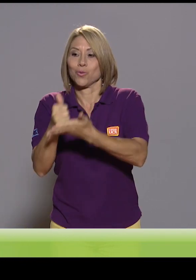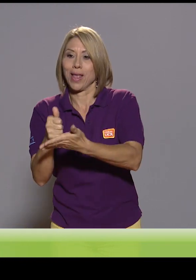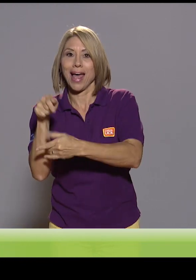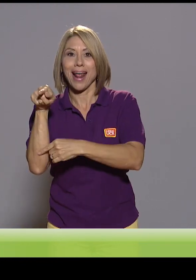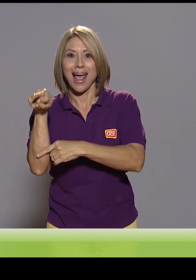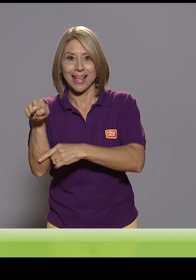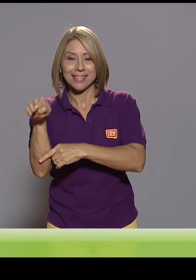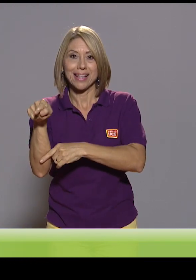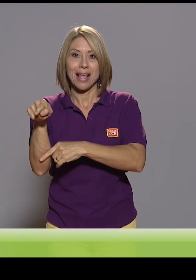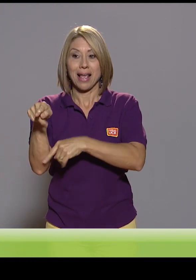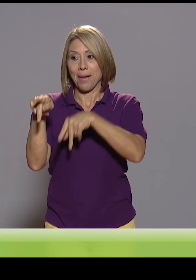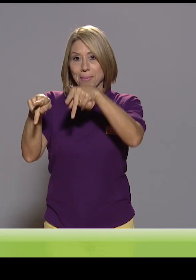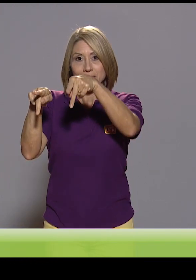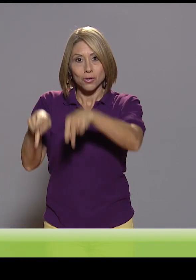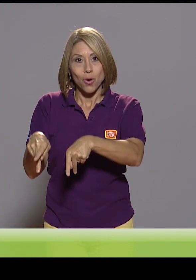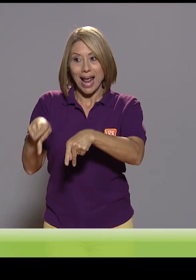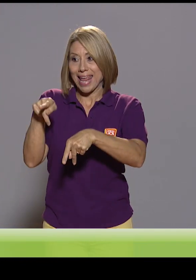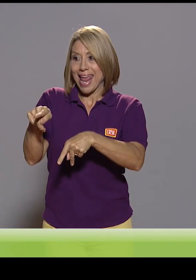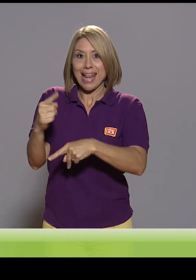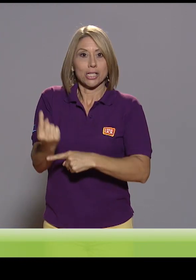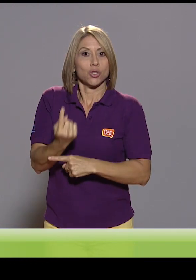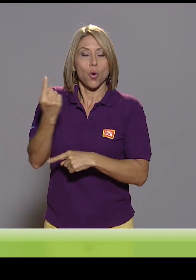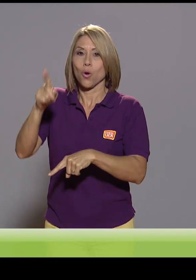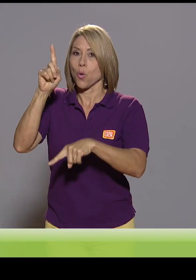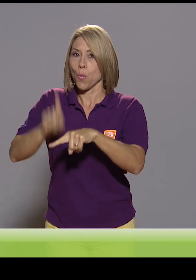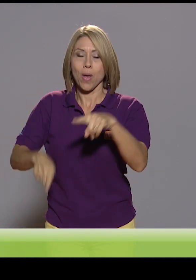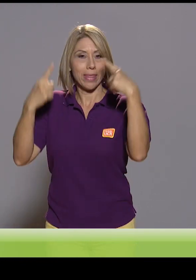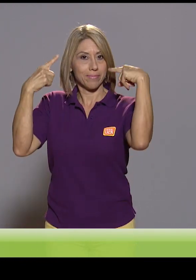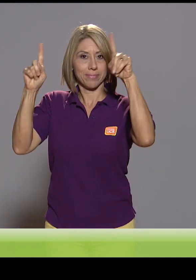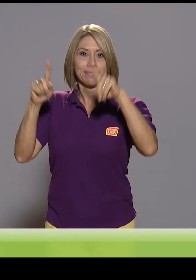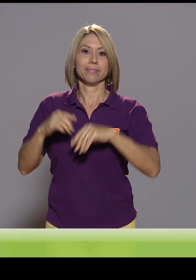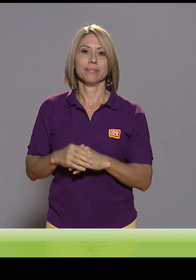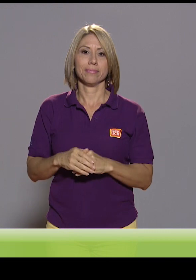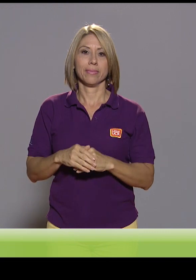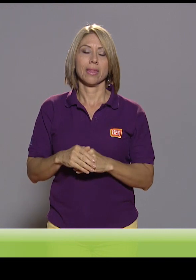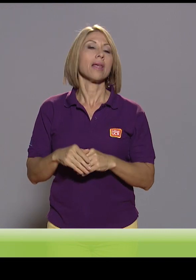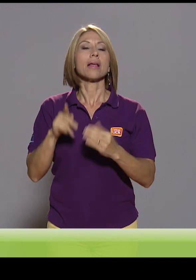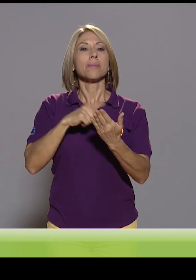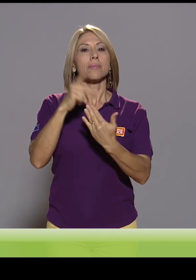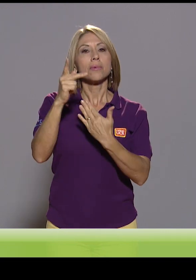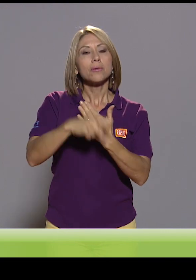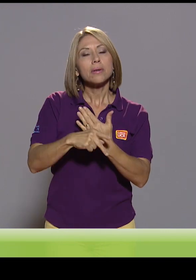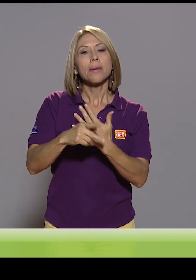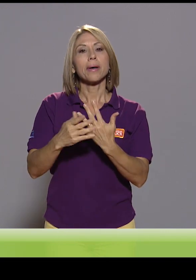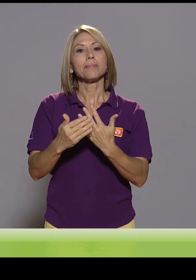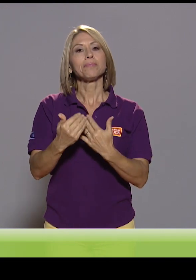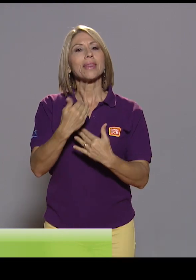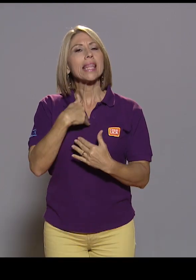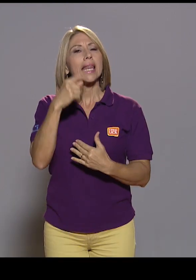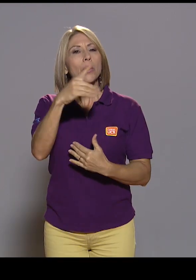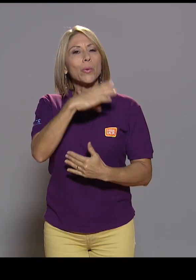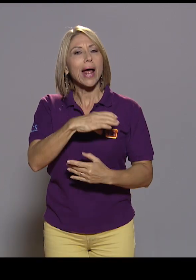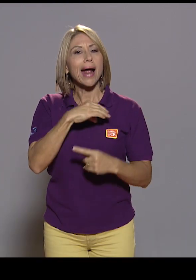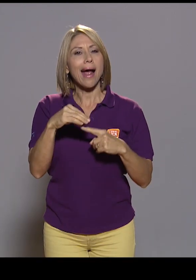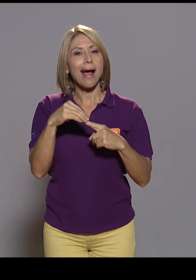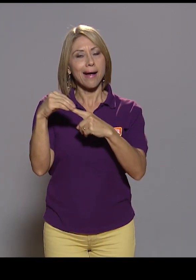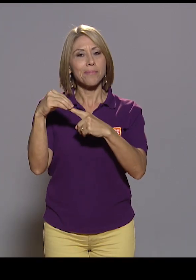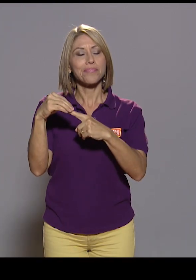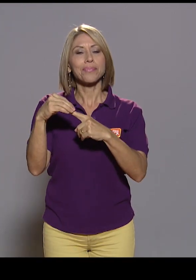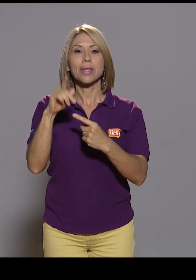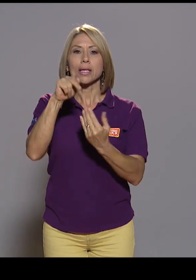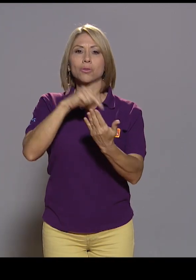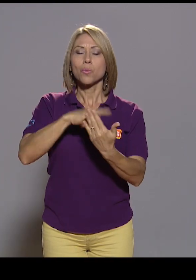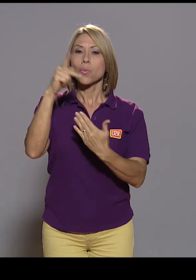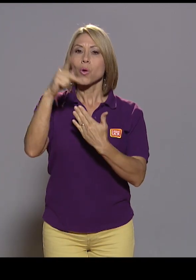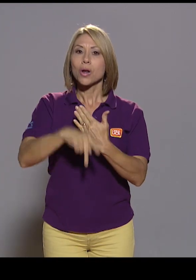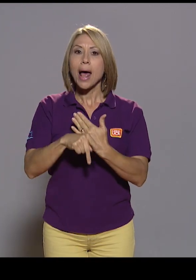que necesariamente por sí solas no las podría realizar. El programa tiene sí una particularidad que es